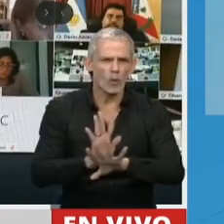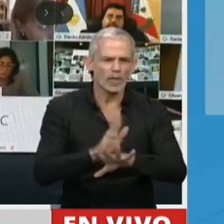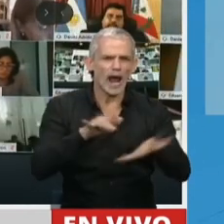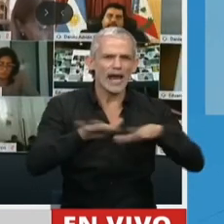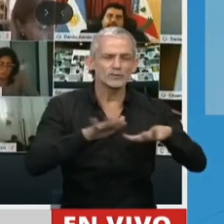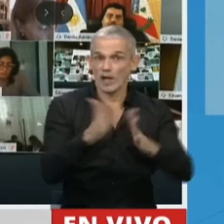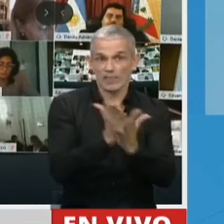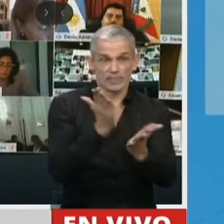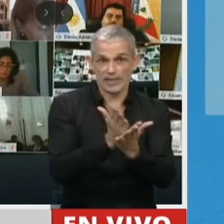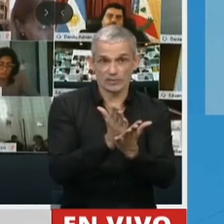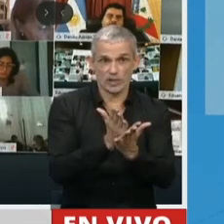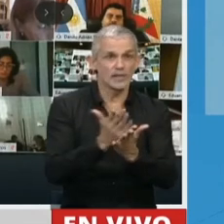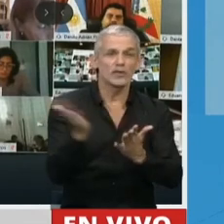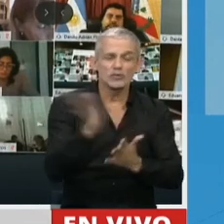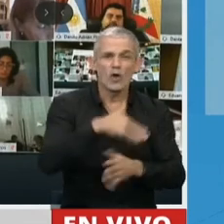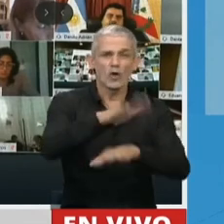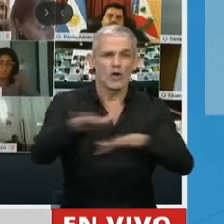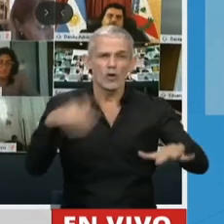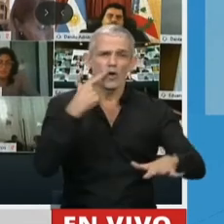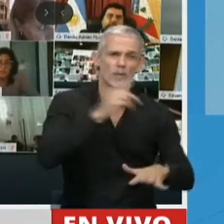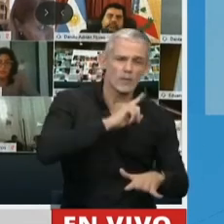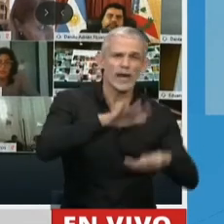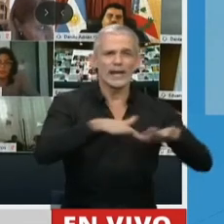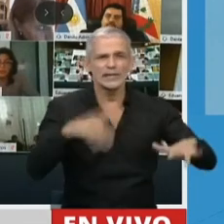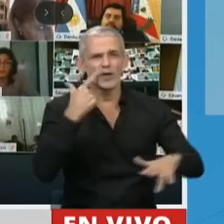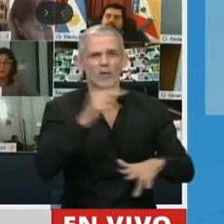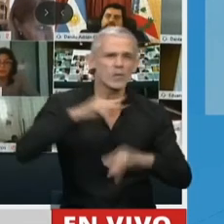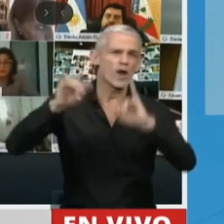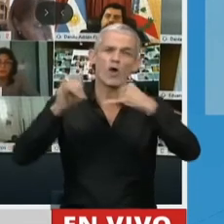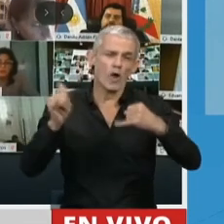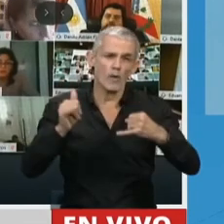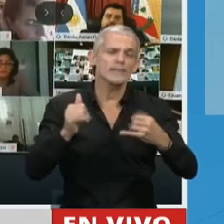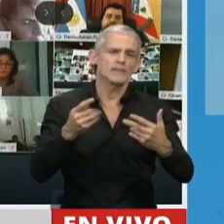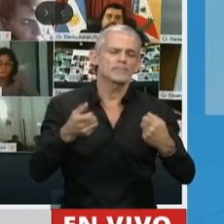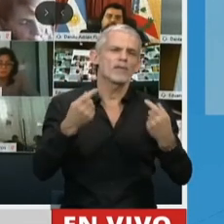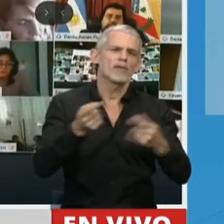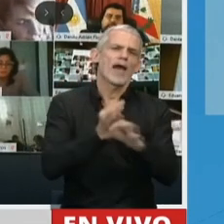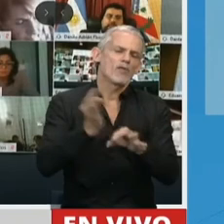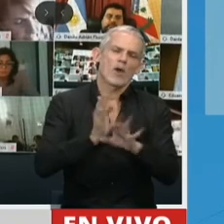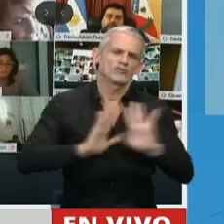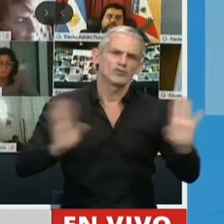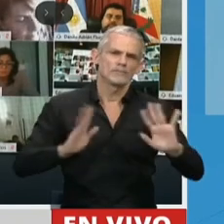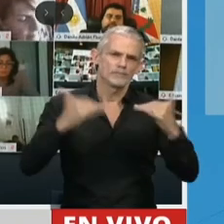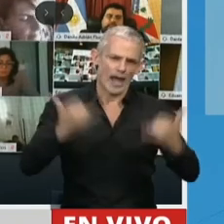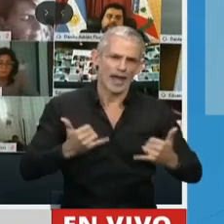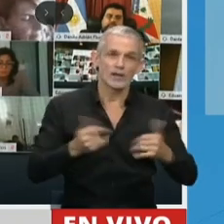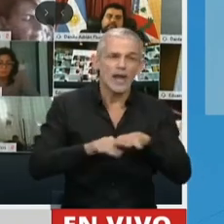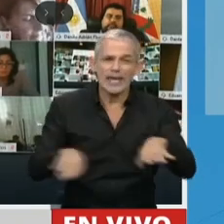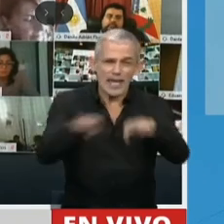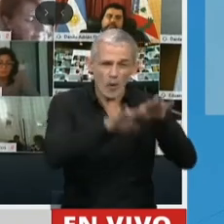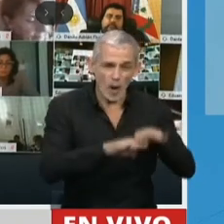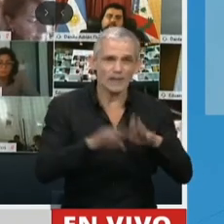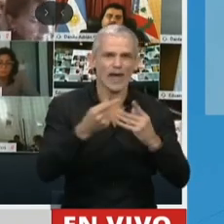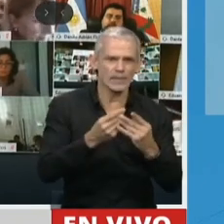acciones que es el derecho de todos y todas las niñas, niños y jóvenes argentinos a educarse con igualdad,